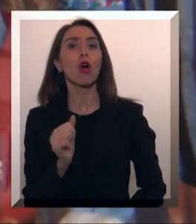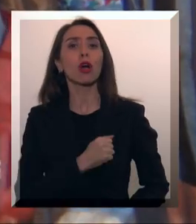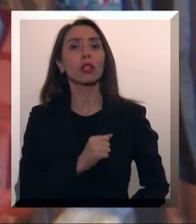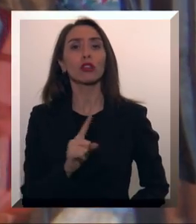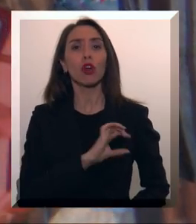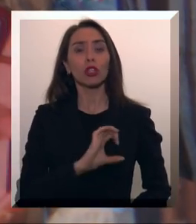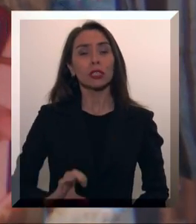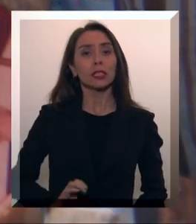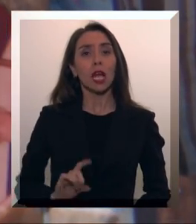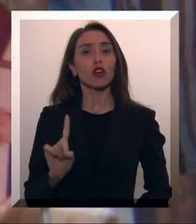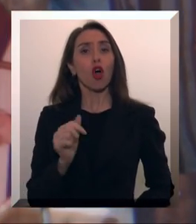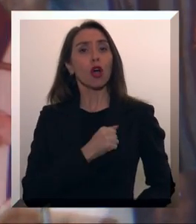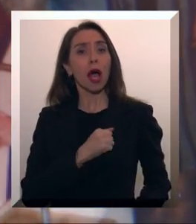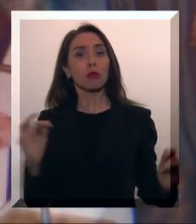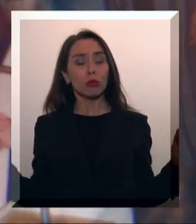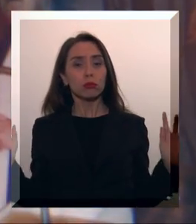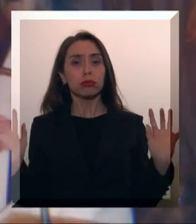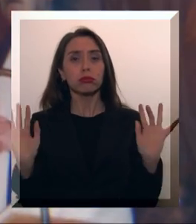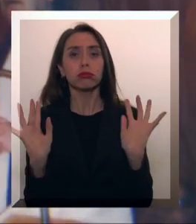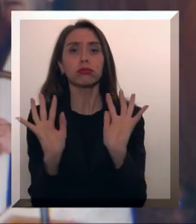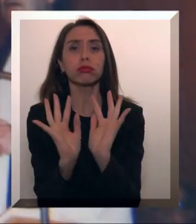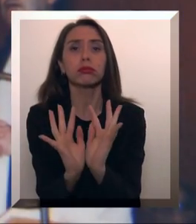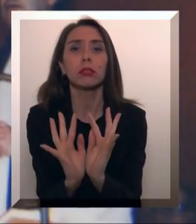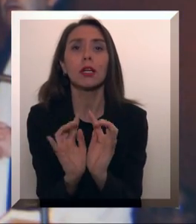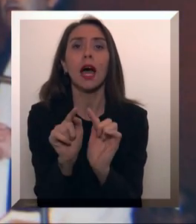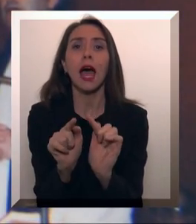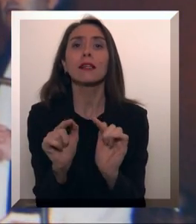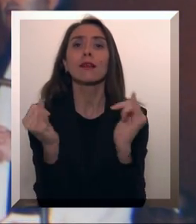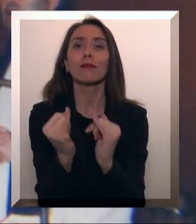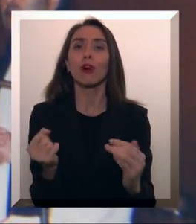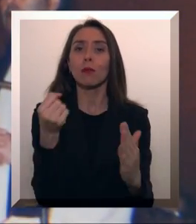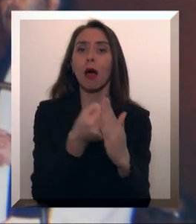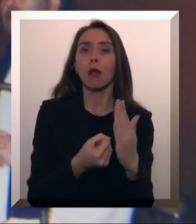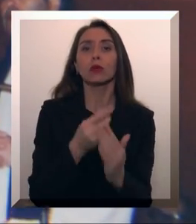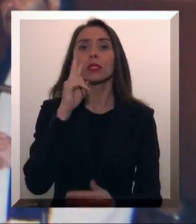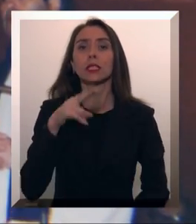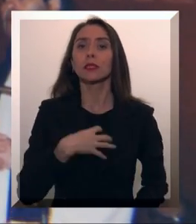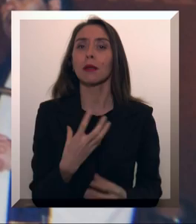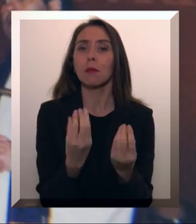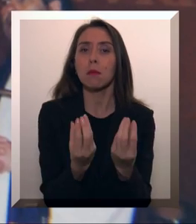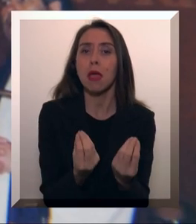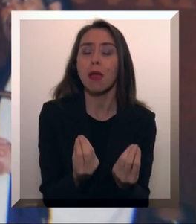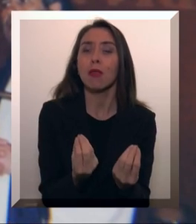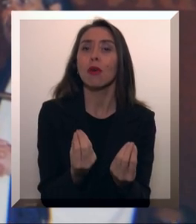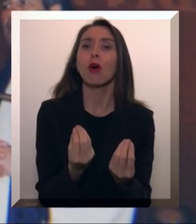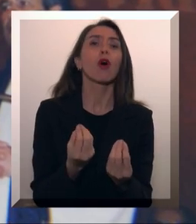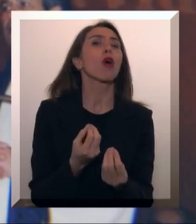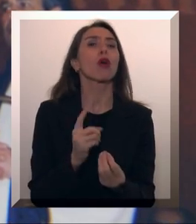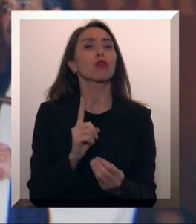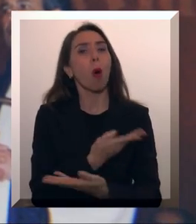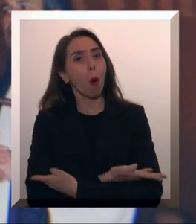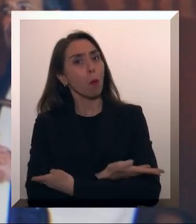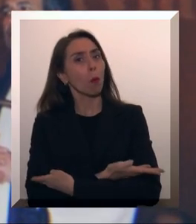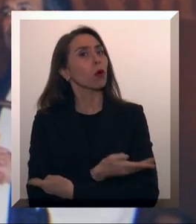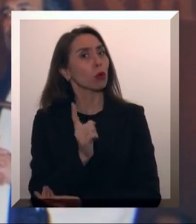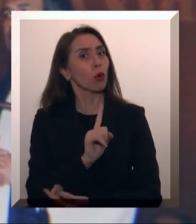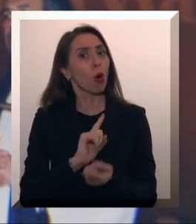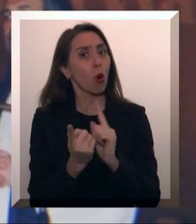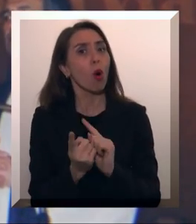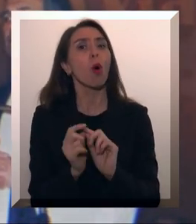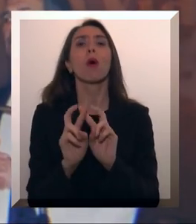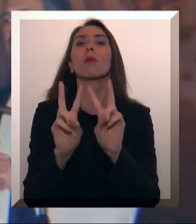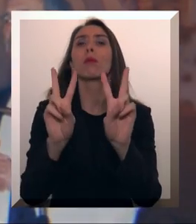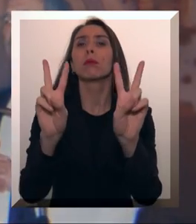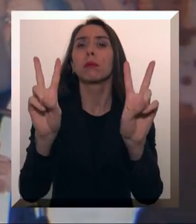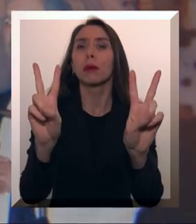no católica o no cristiana, pero que sin embargo concurrió a este estilo de lucha sin miedo, no pasiva, sino que